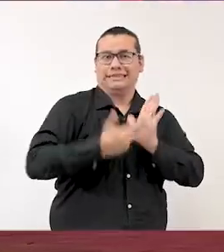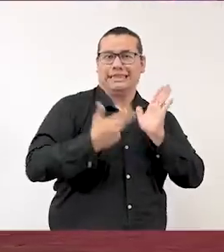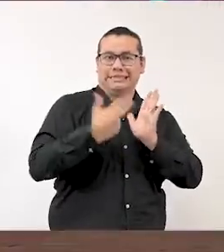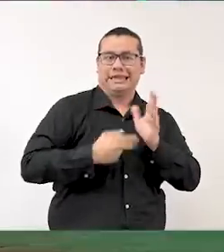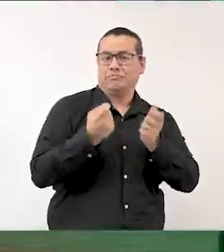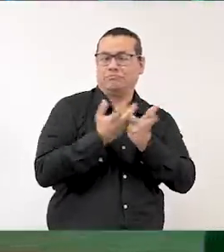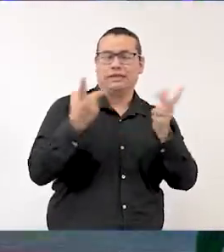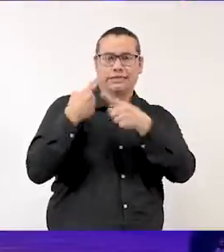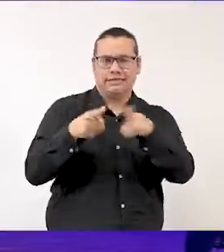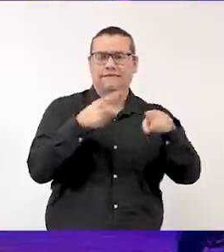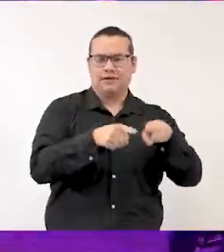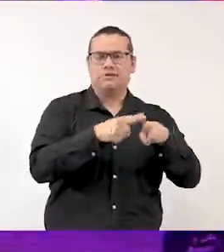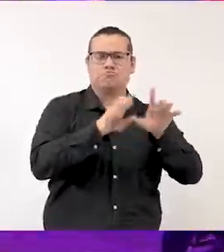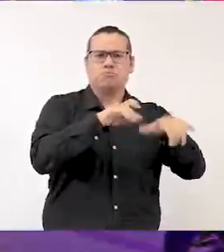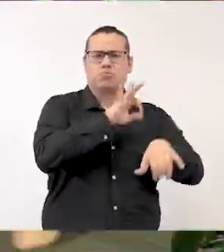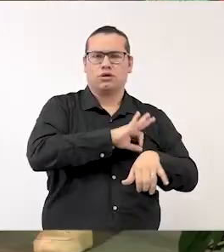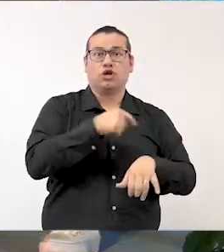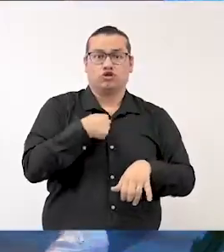Probaré el taller de salsa.